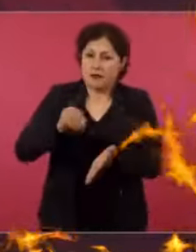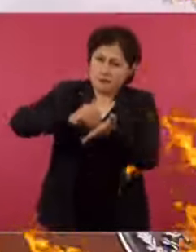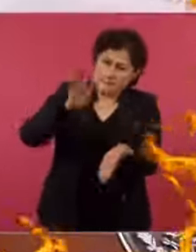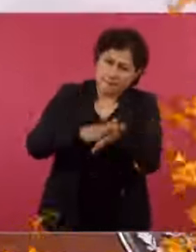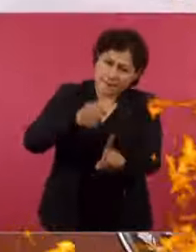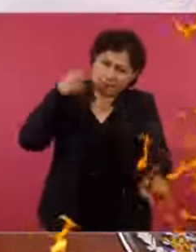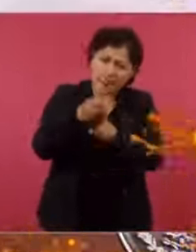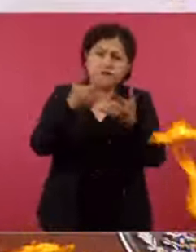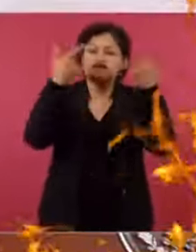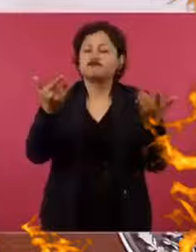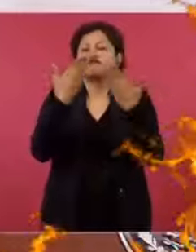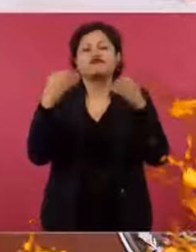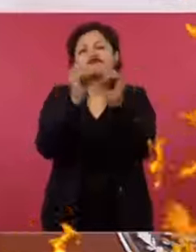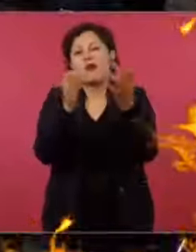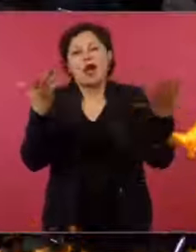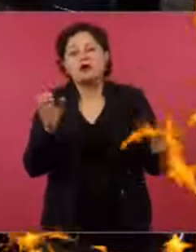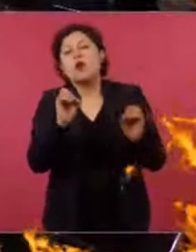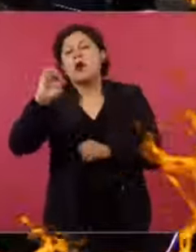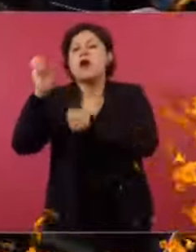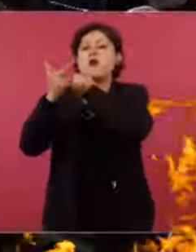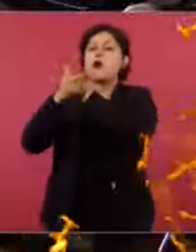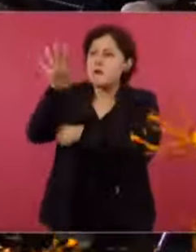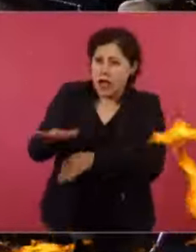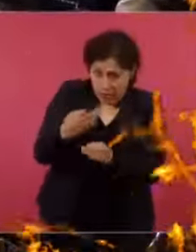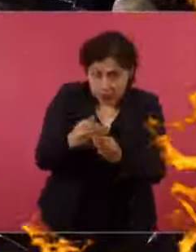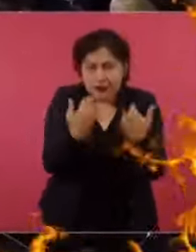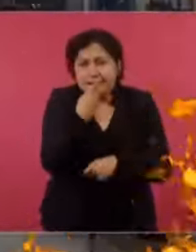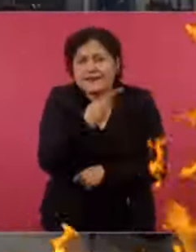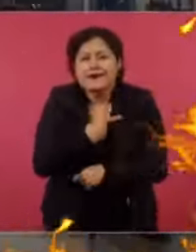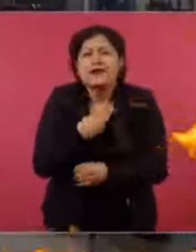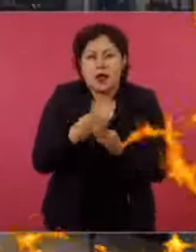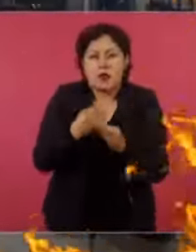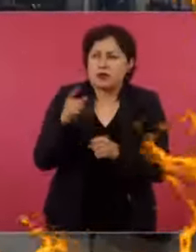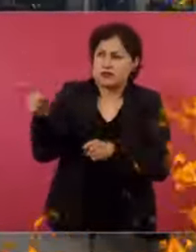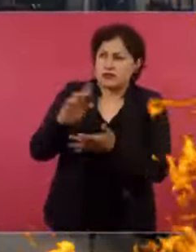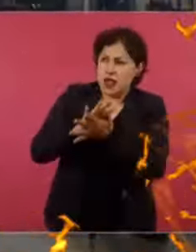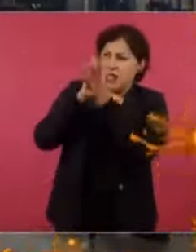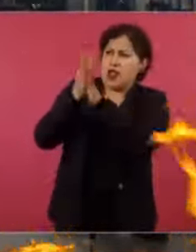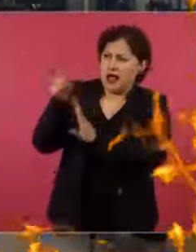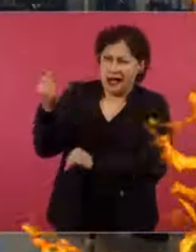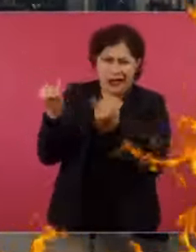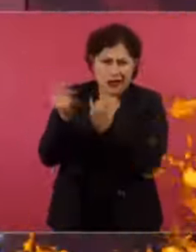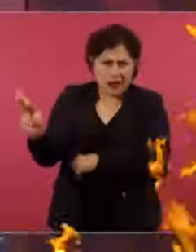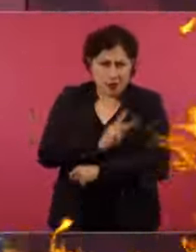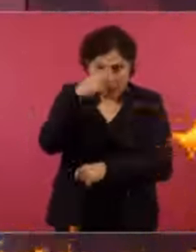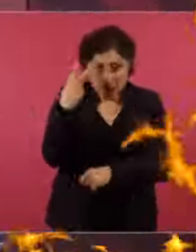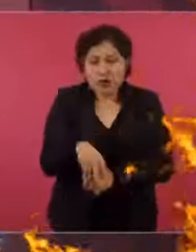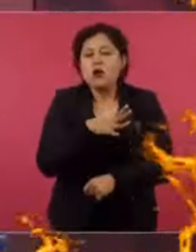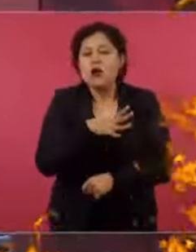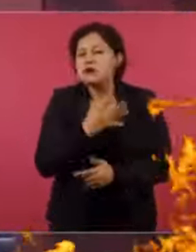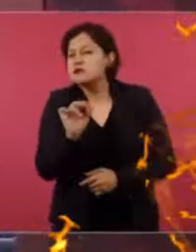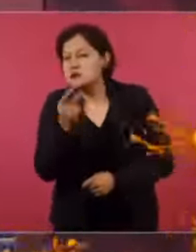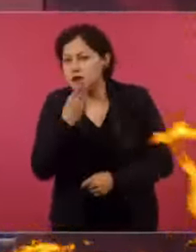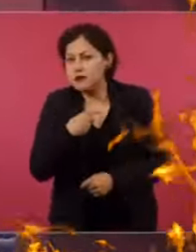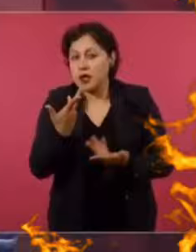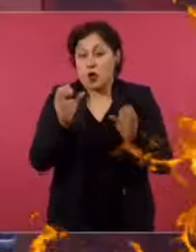historia. No hay en Europa, a ver, díganme, un país europeo que tenga la situación que tiene México hoy. En nuestra América,